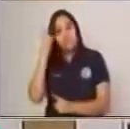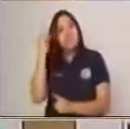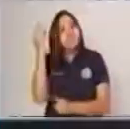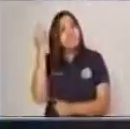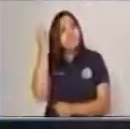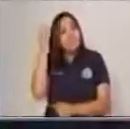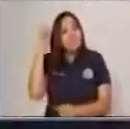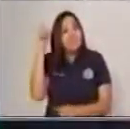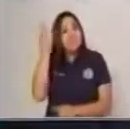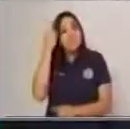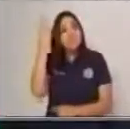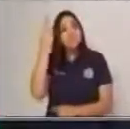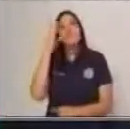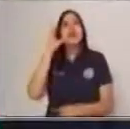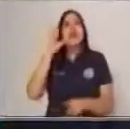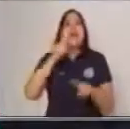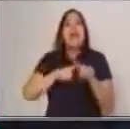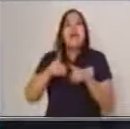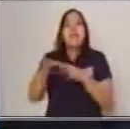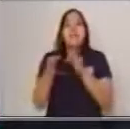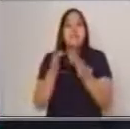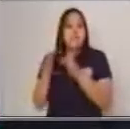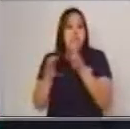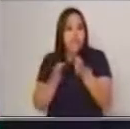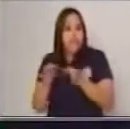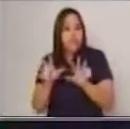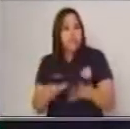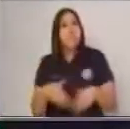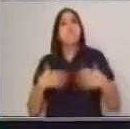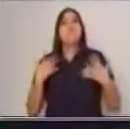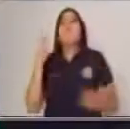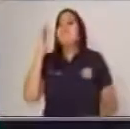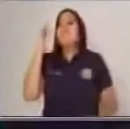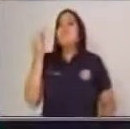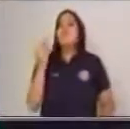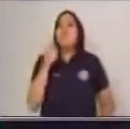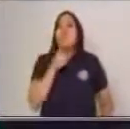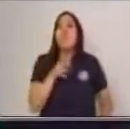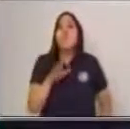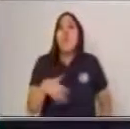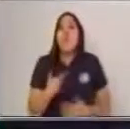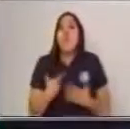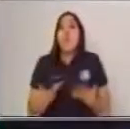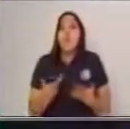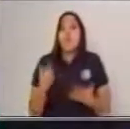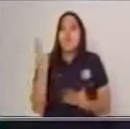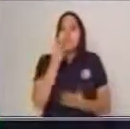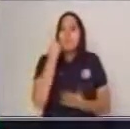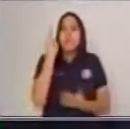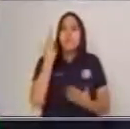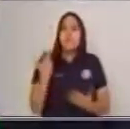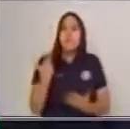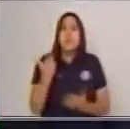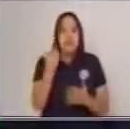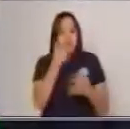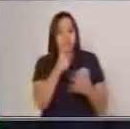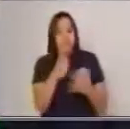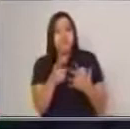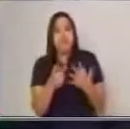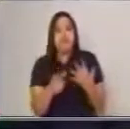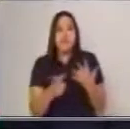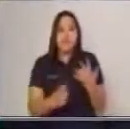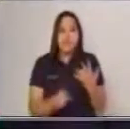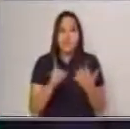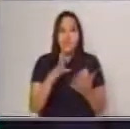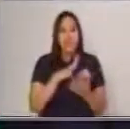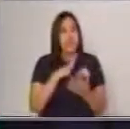principal explícita. Por lo tanto, ¿por qué usted no puede llegar a considerar una idea principal? Por las características que yo